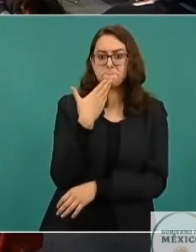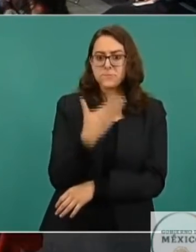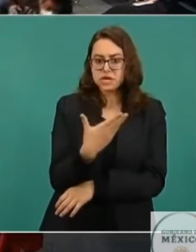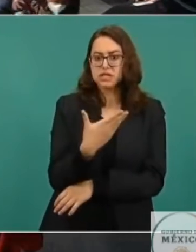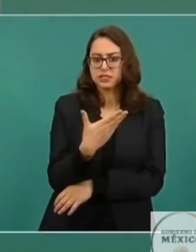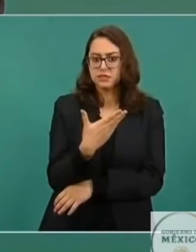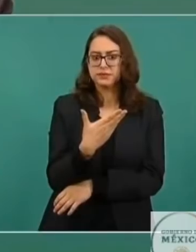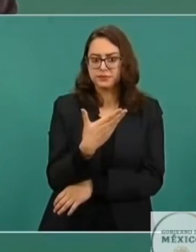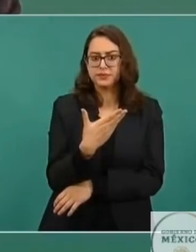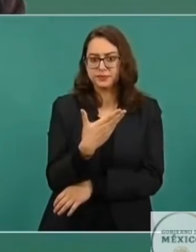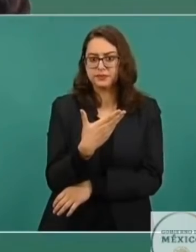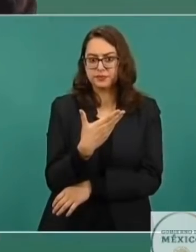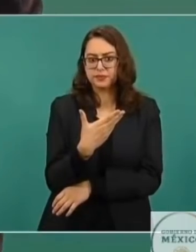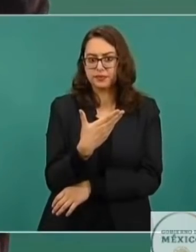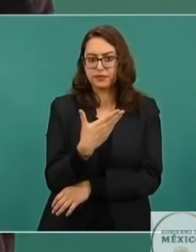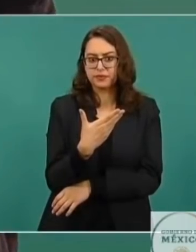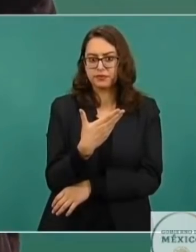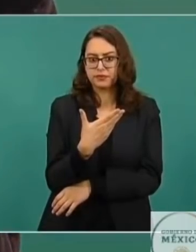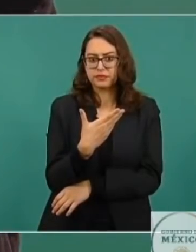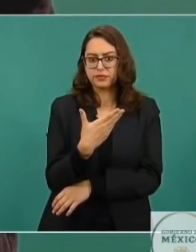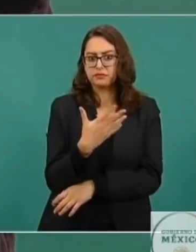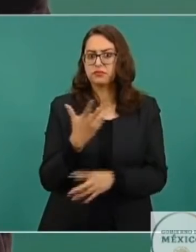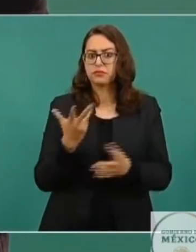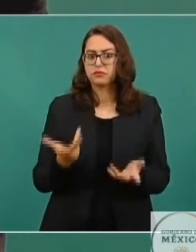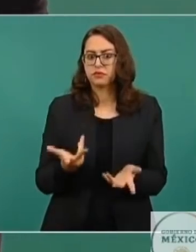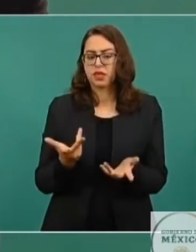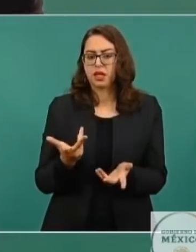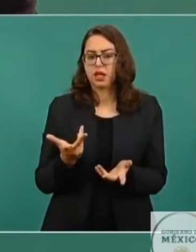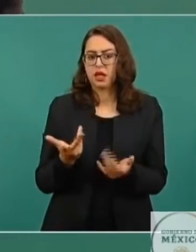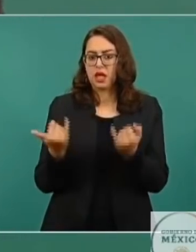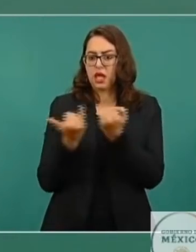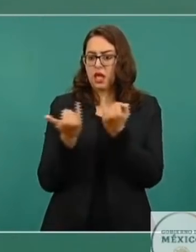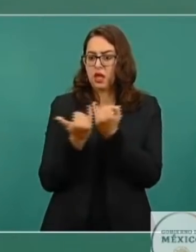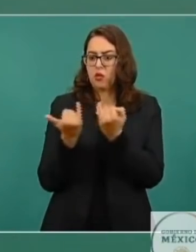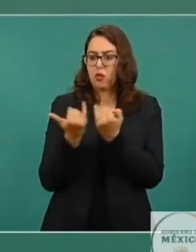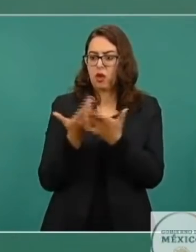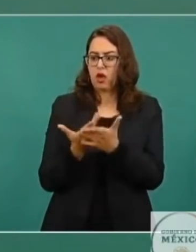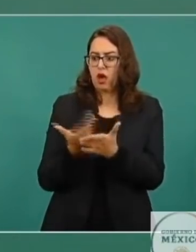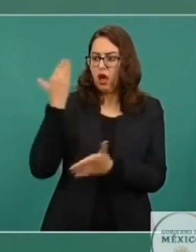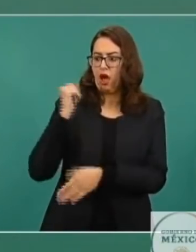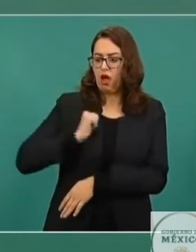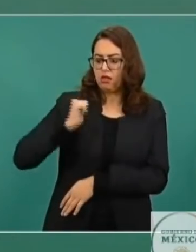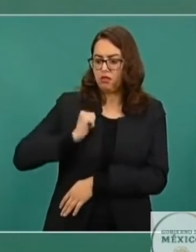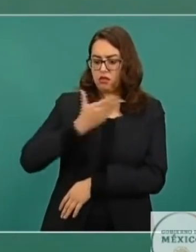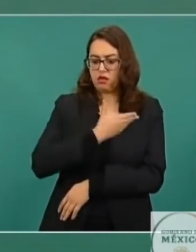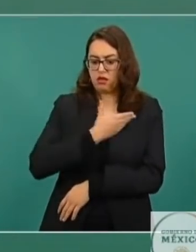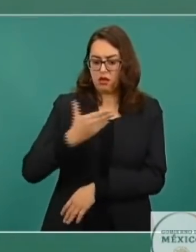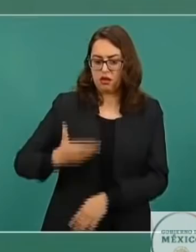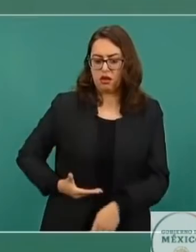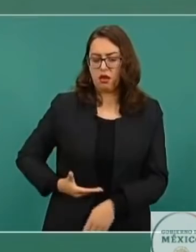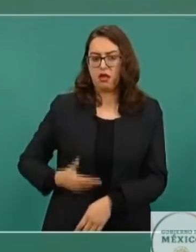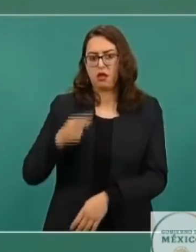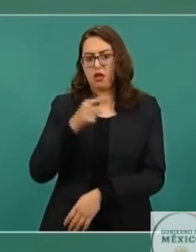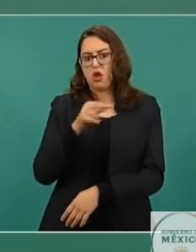elogió de que estábamos siguiendo los pasos del gran presidente Franklin de Lano